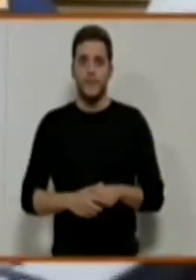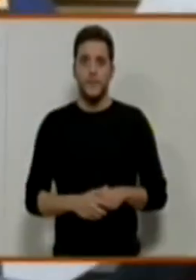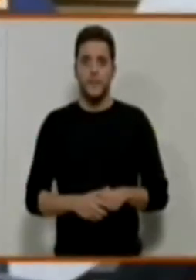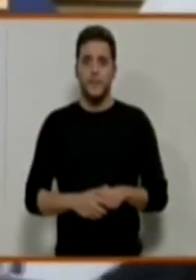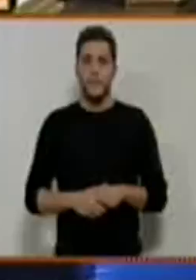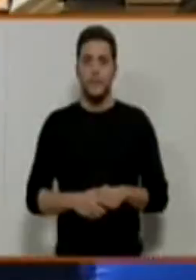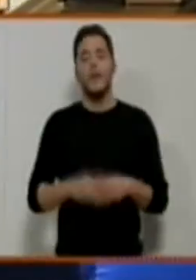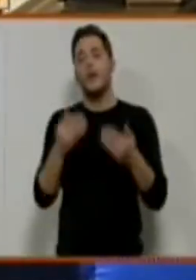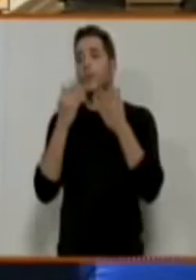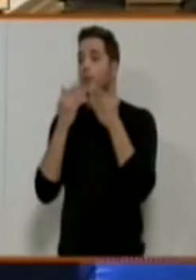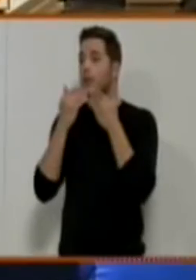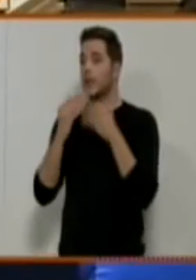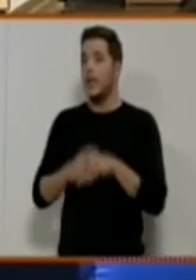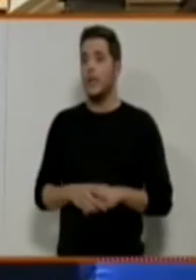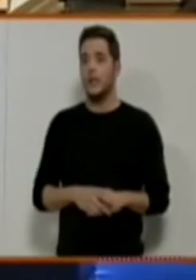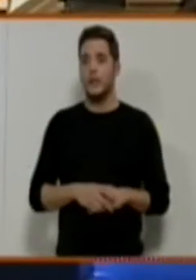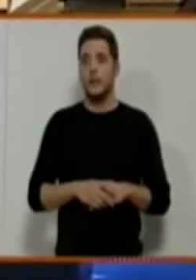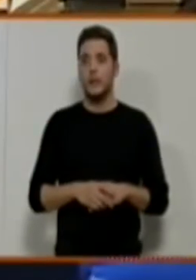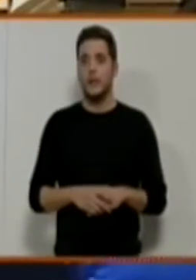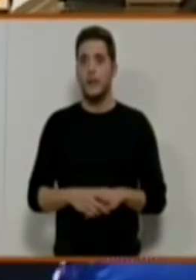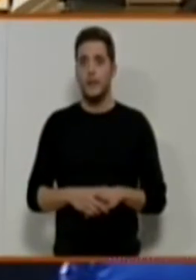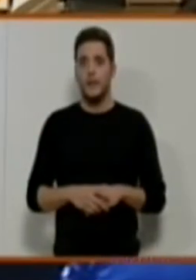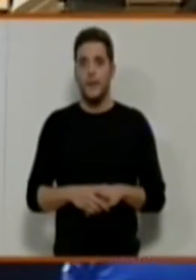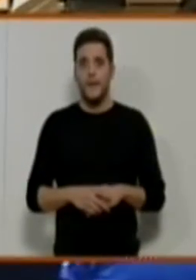Pues, muchas gracias. Creo que...